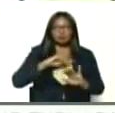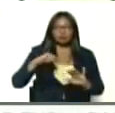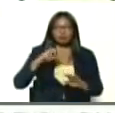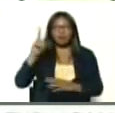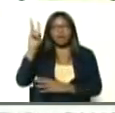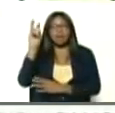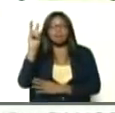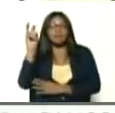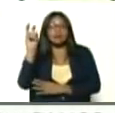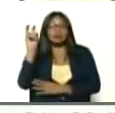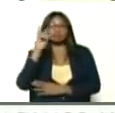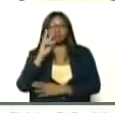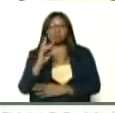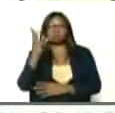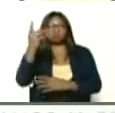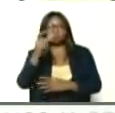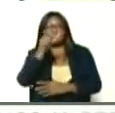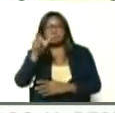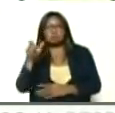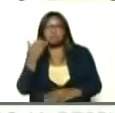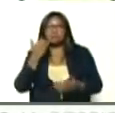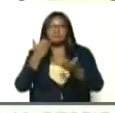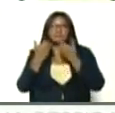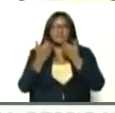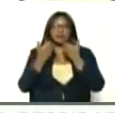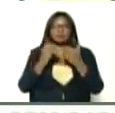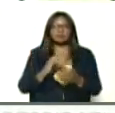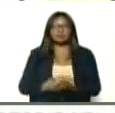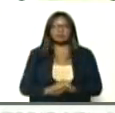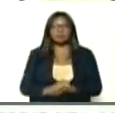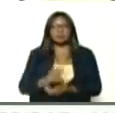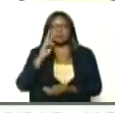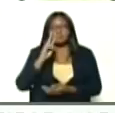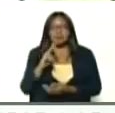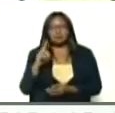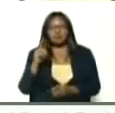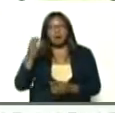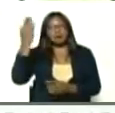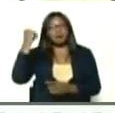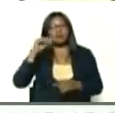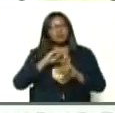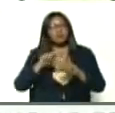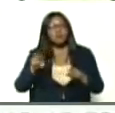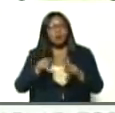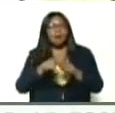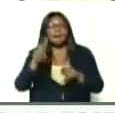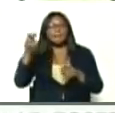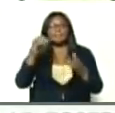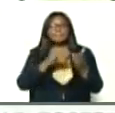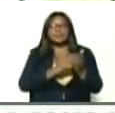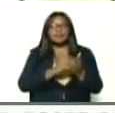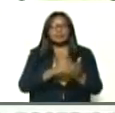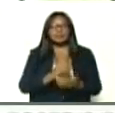viernes, viendo los números, viendo los números de ayer, ayer llegamos a mil,